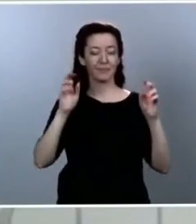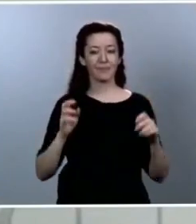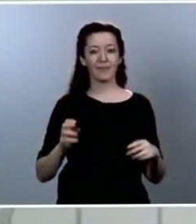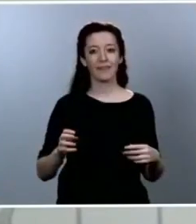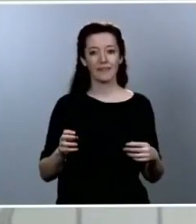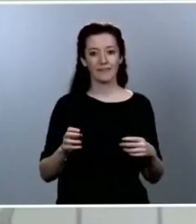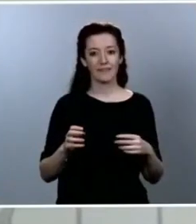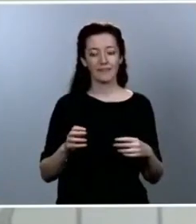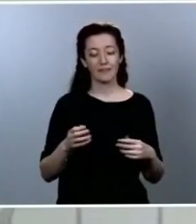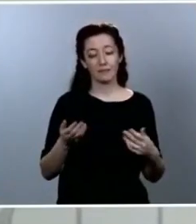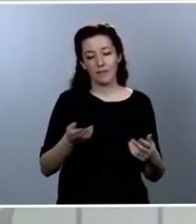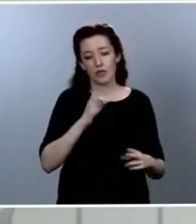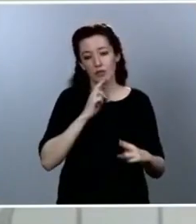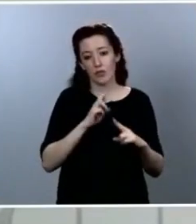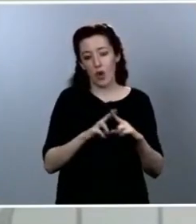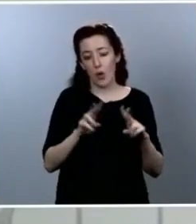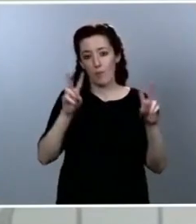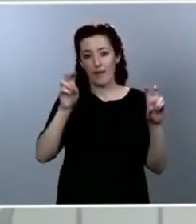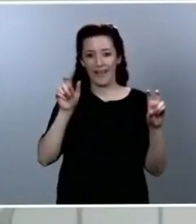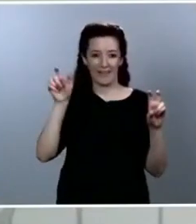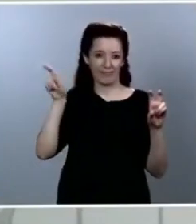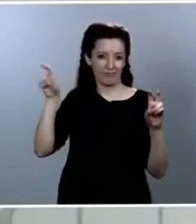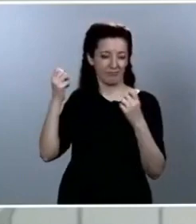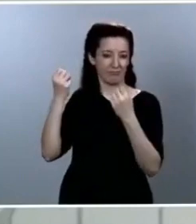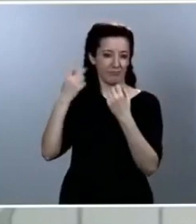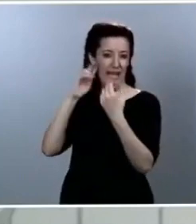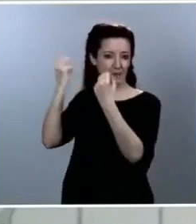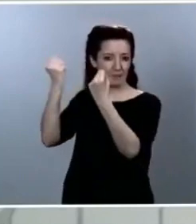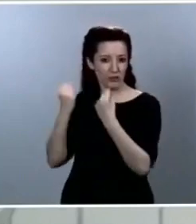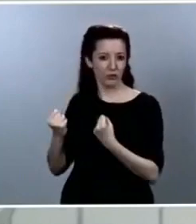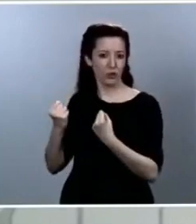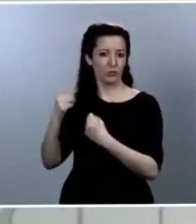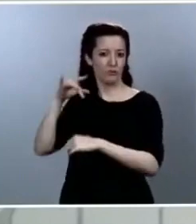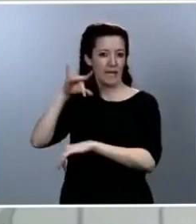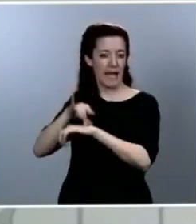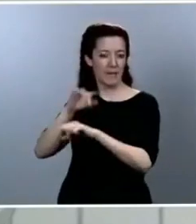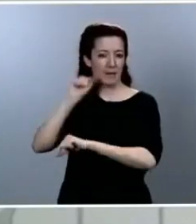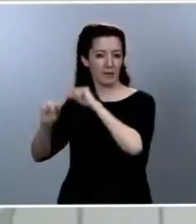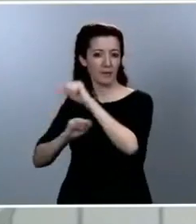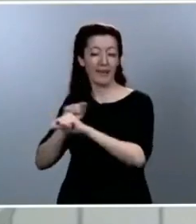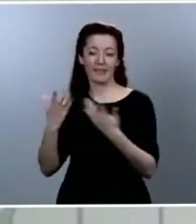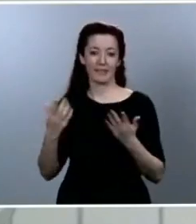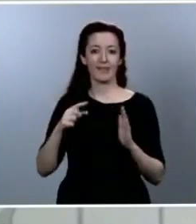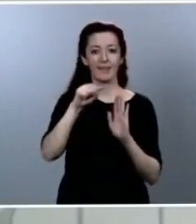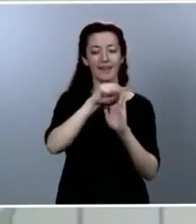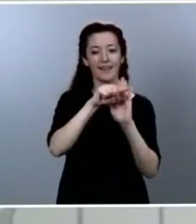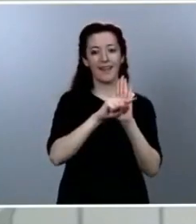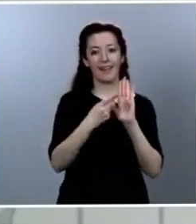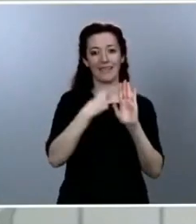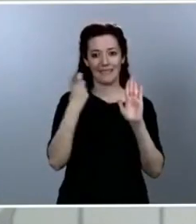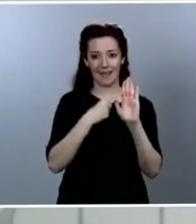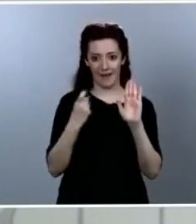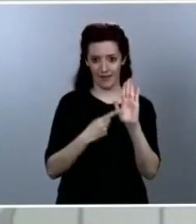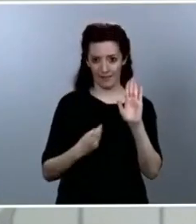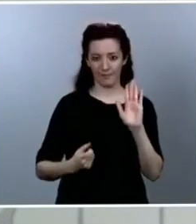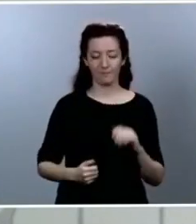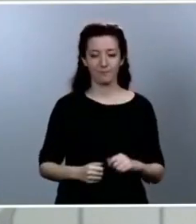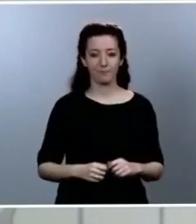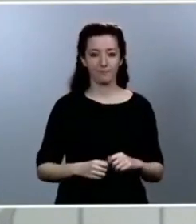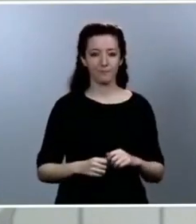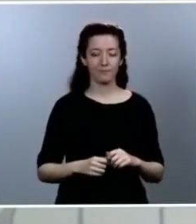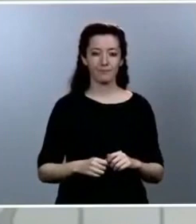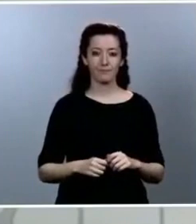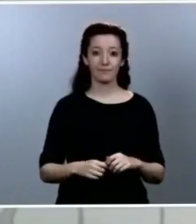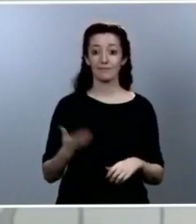denominar los epidemiólogos, los expertos, como desescalada. Como expliqué la semana pasada, esas pautas de la Organización